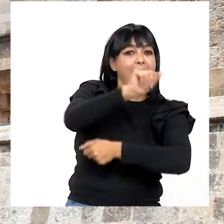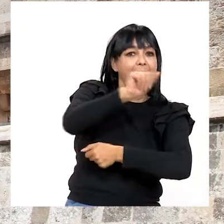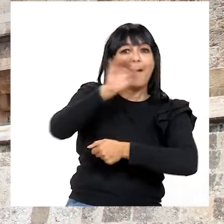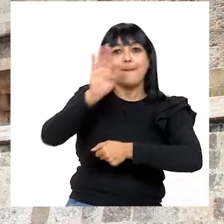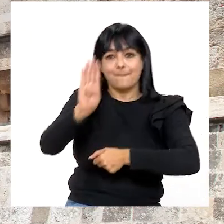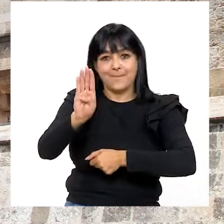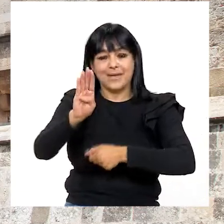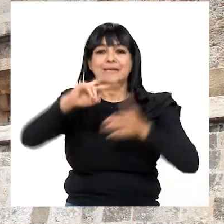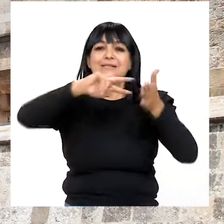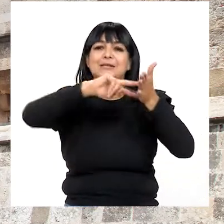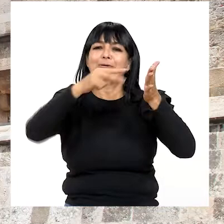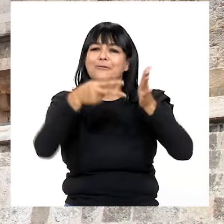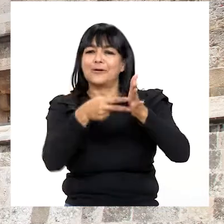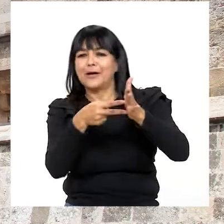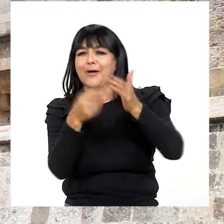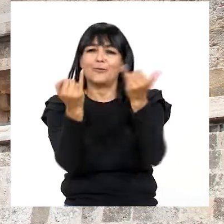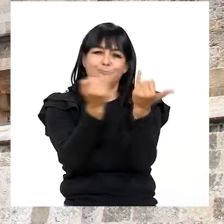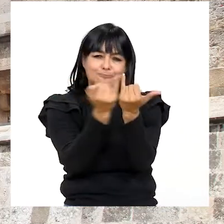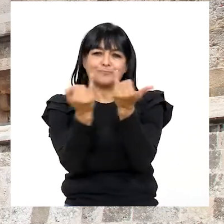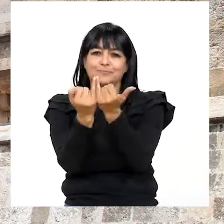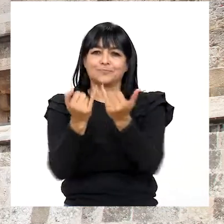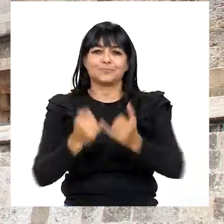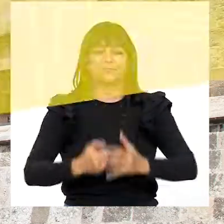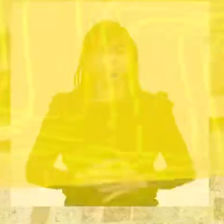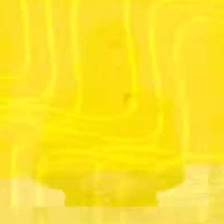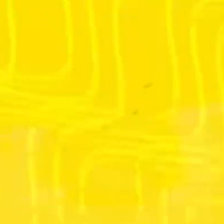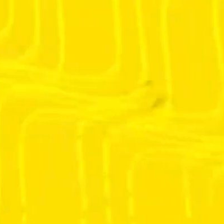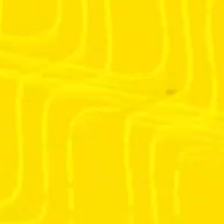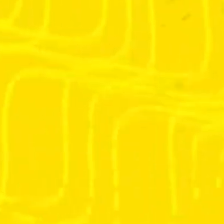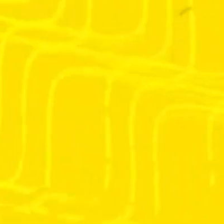un concepto B con significado equivalente